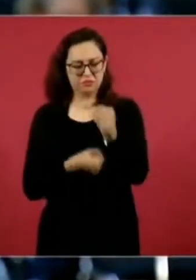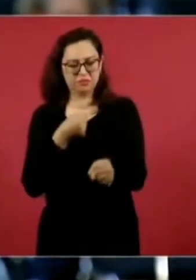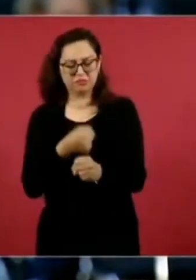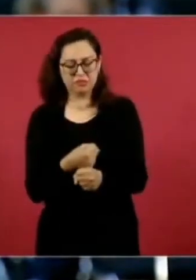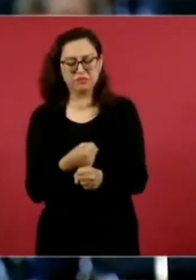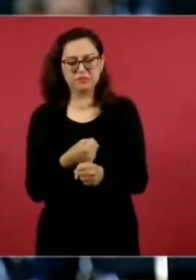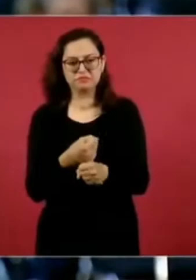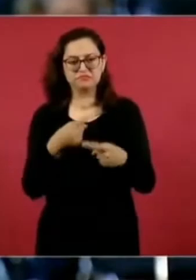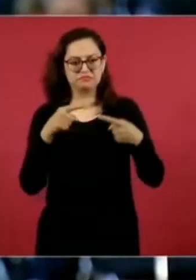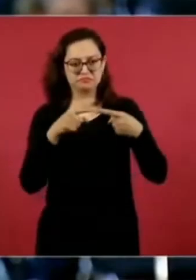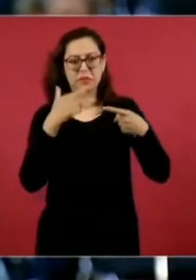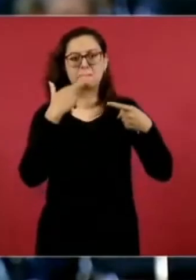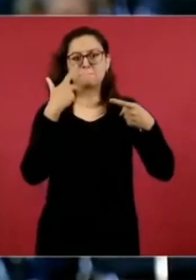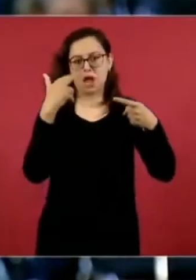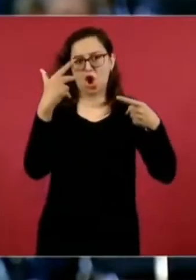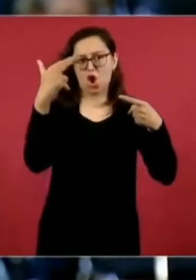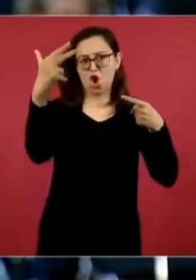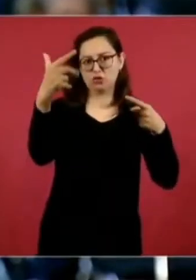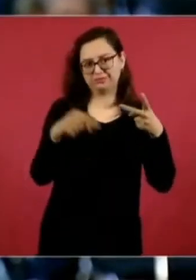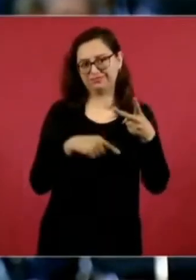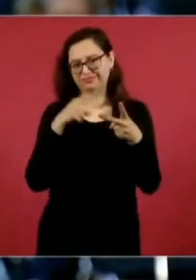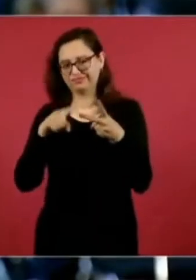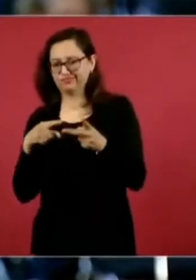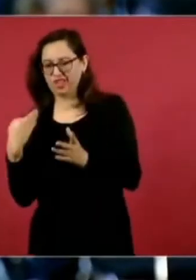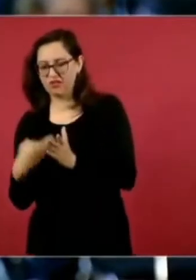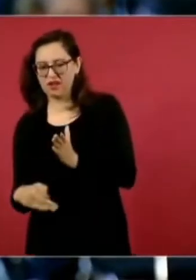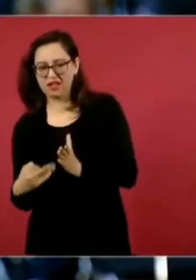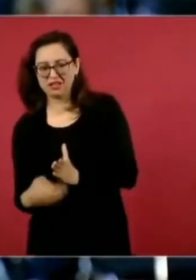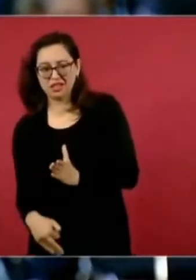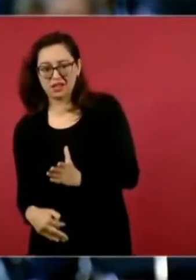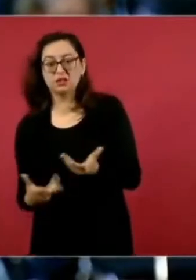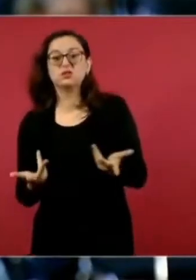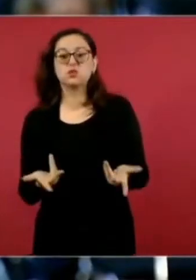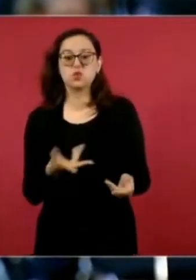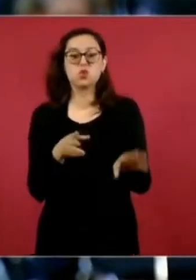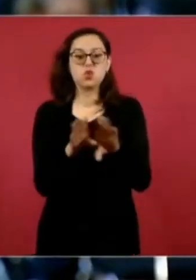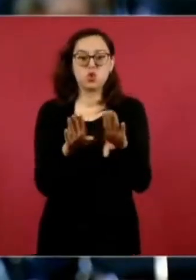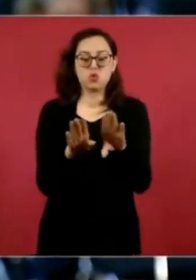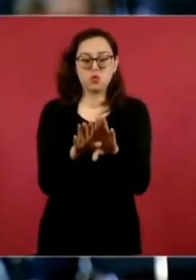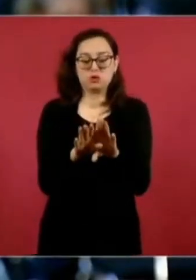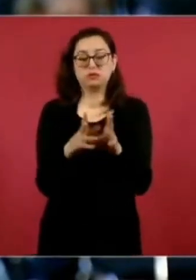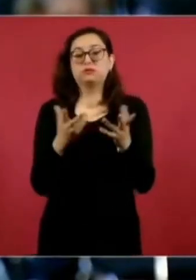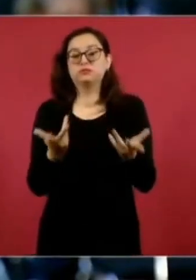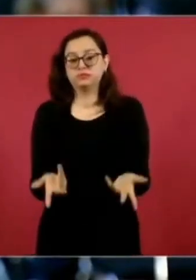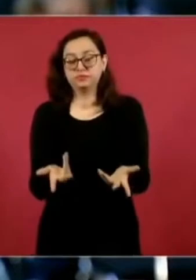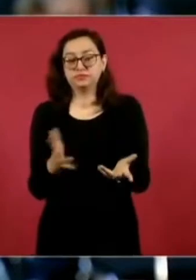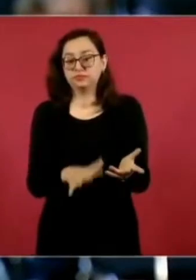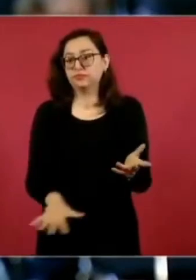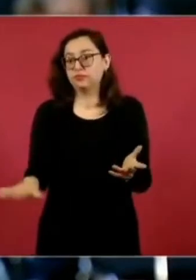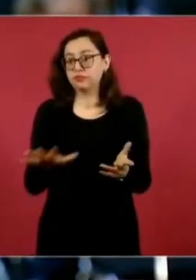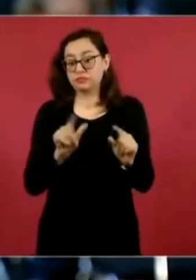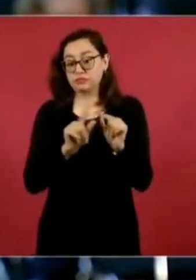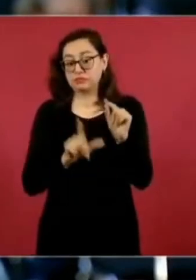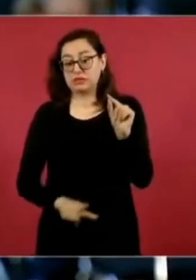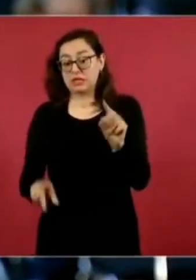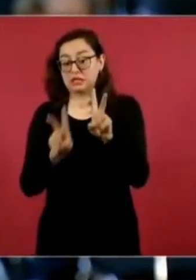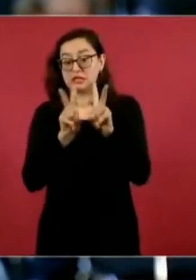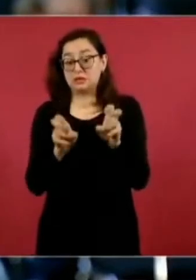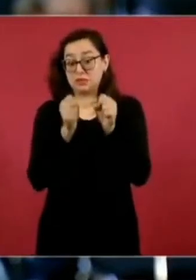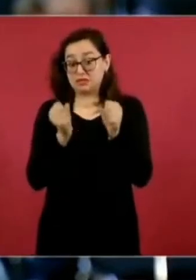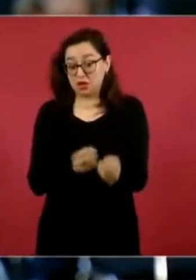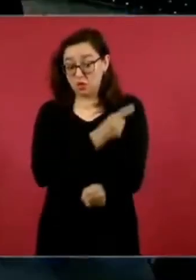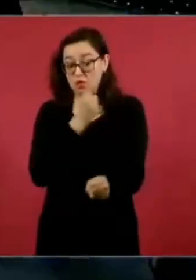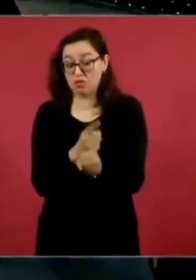resultado y donde aún hace falta por avanzar y cómo evalúa la seguridad cuando casi está a punto de concluir ya el